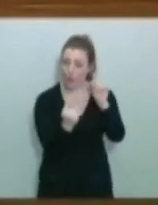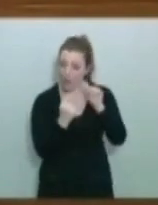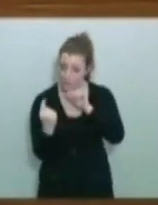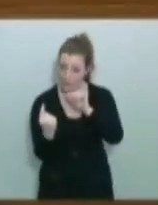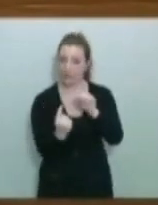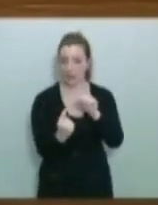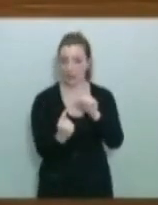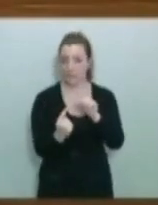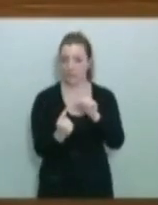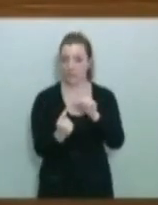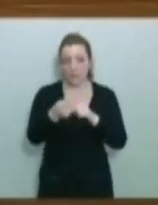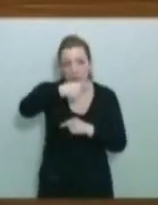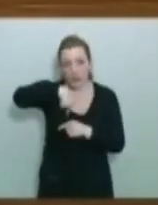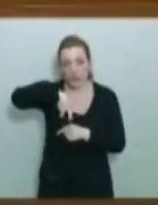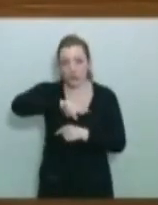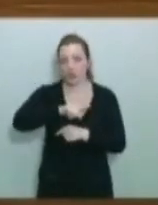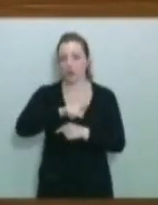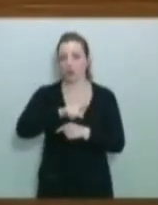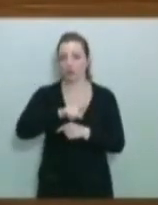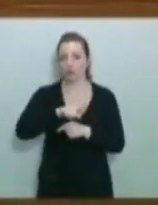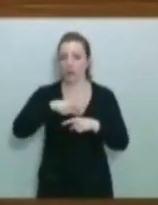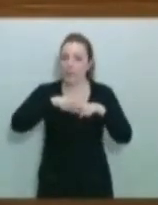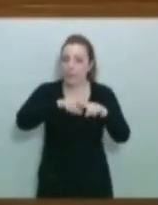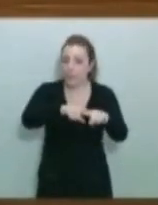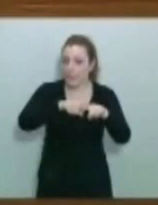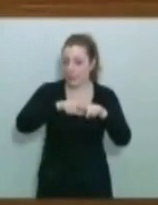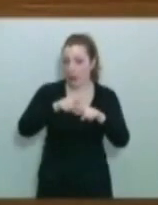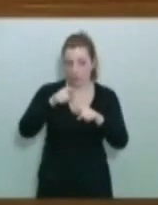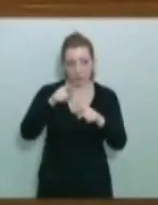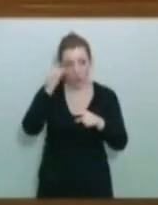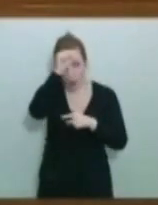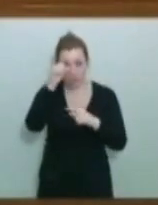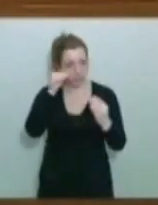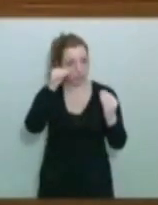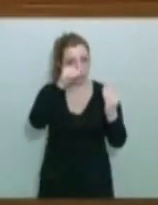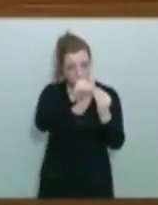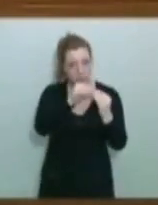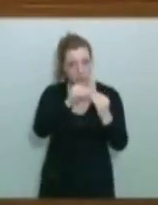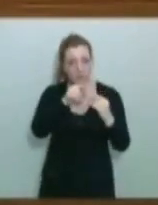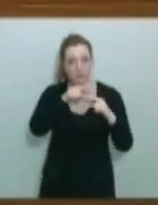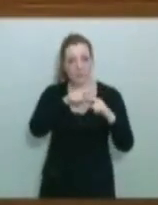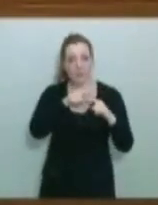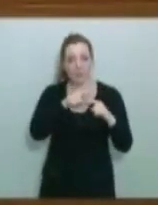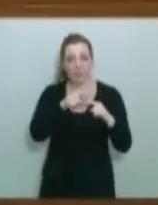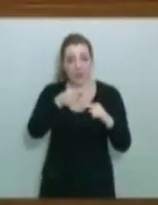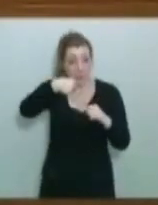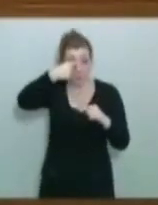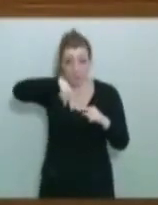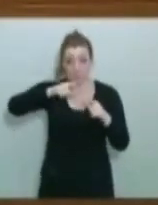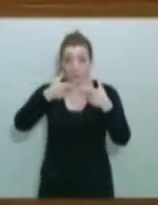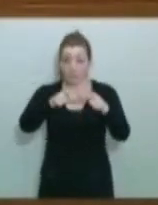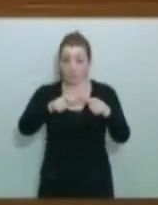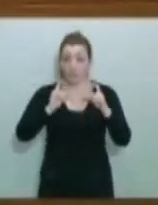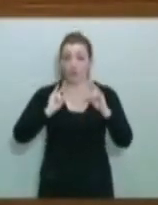Y compartíamos algunos criterios. Efectivamente, nosotros creemos que el sector forestal en Asturias está